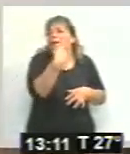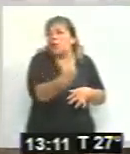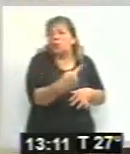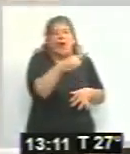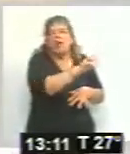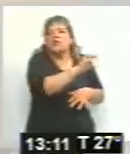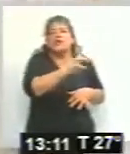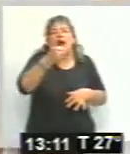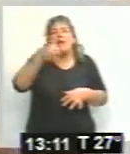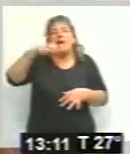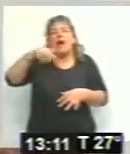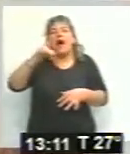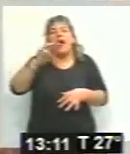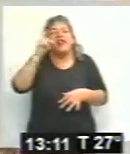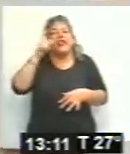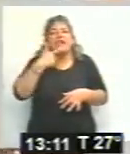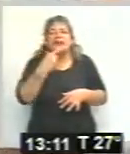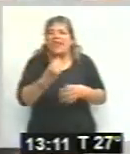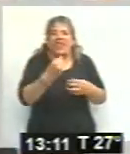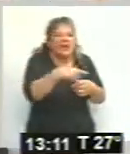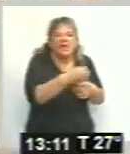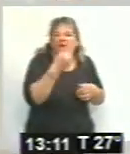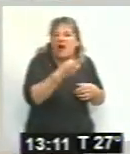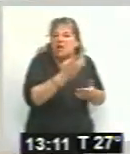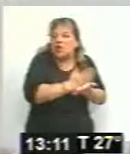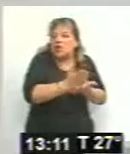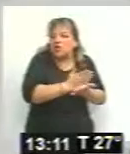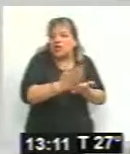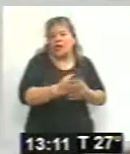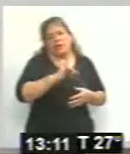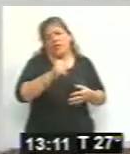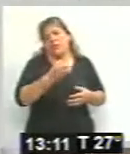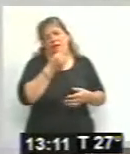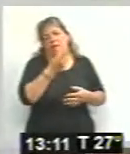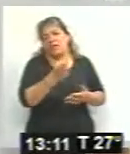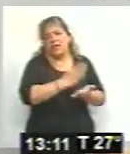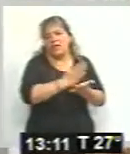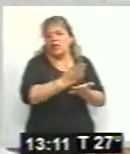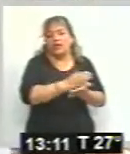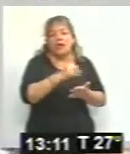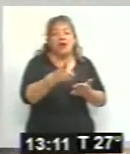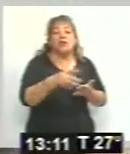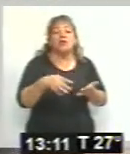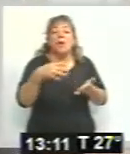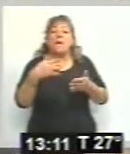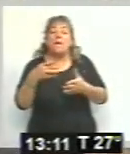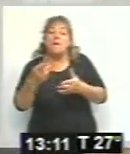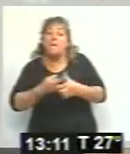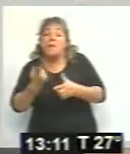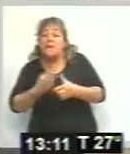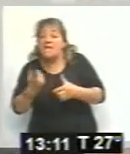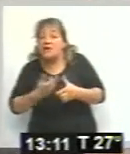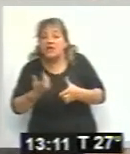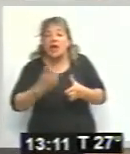La Papa Andina Muy fáciles de hacer, son láminas de papa fritas y